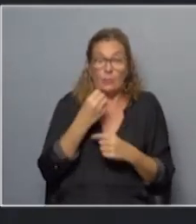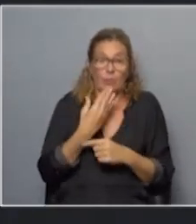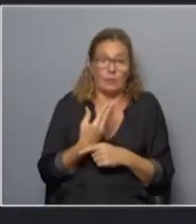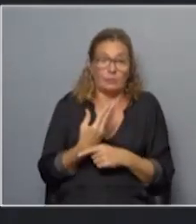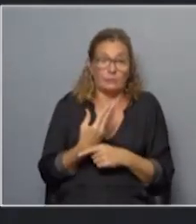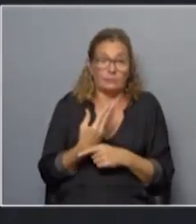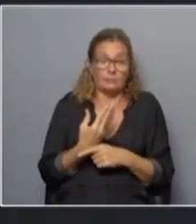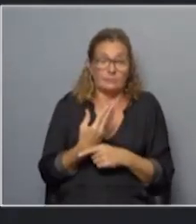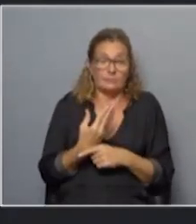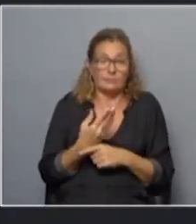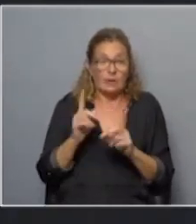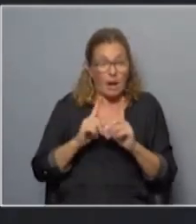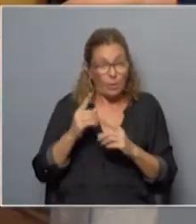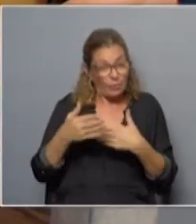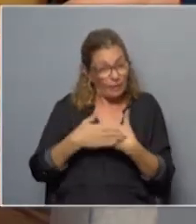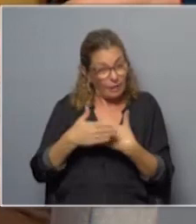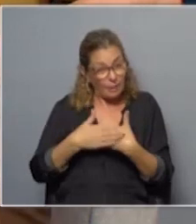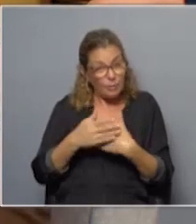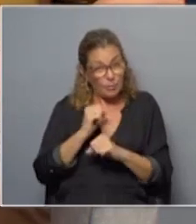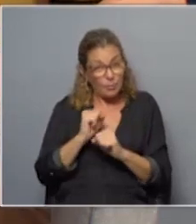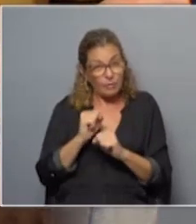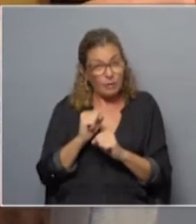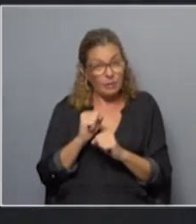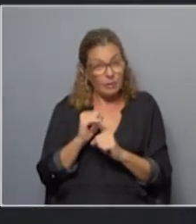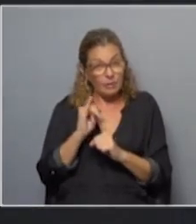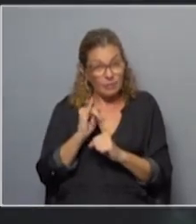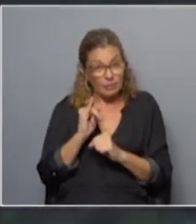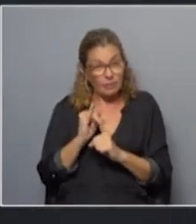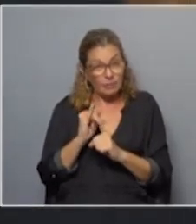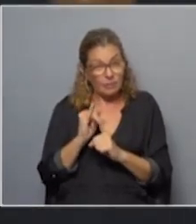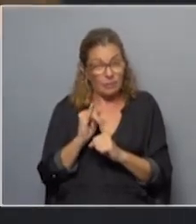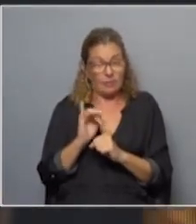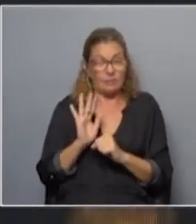¿podría haber algún tipo de acercamiento igual? Sí nosotros